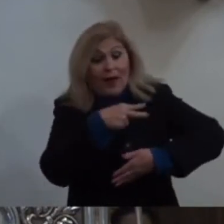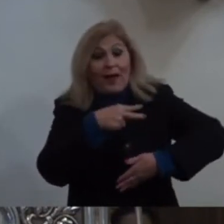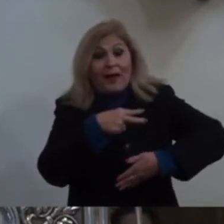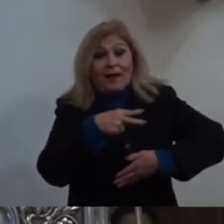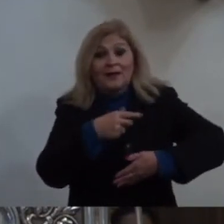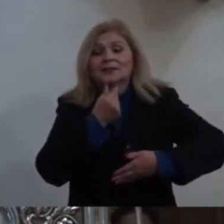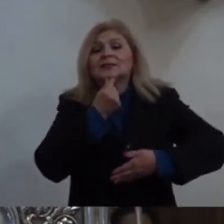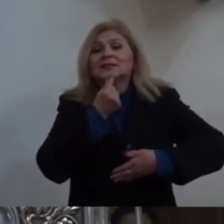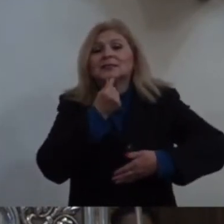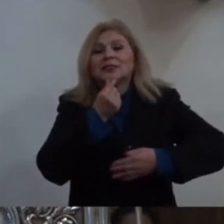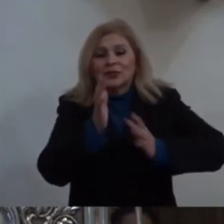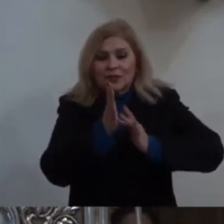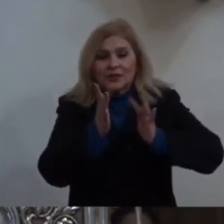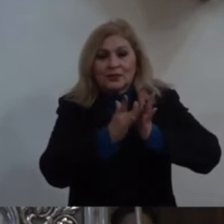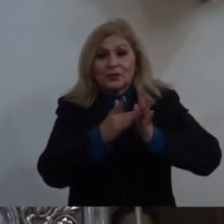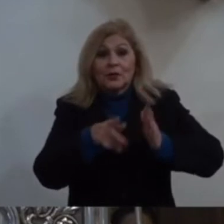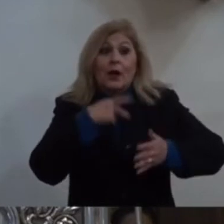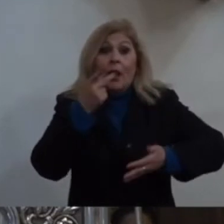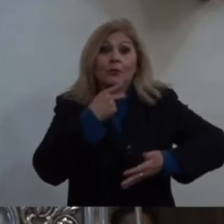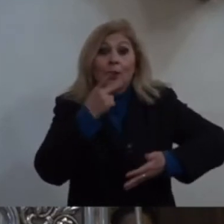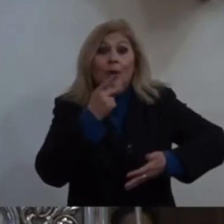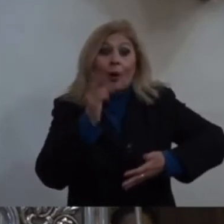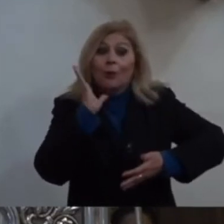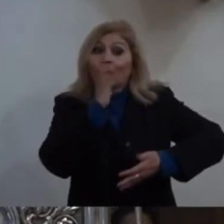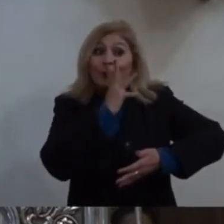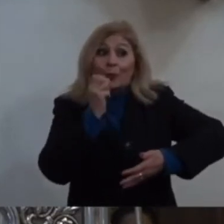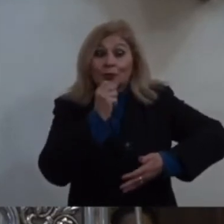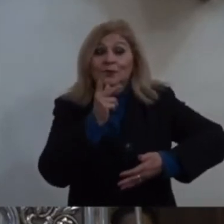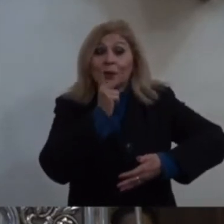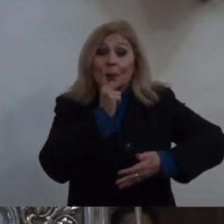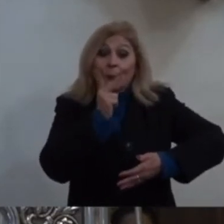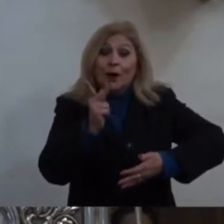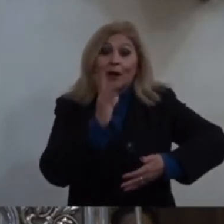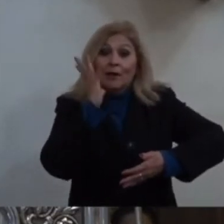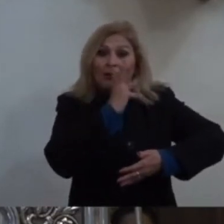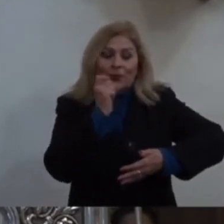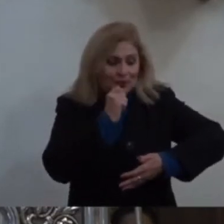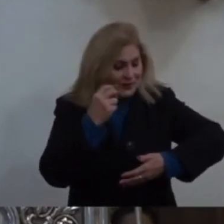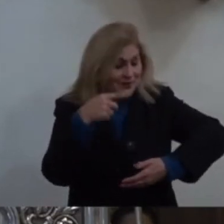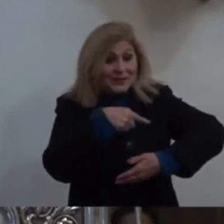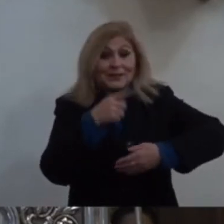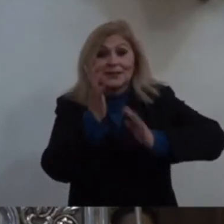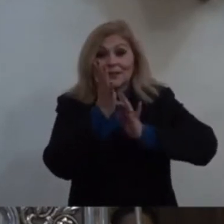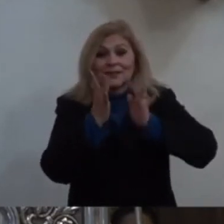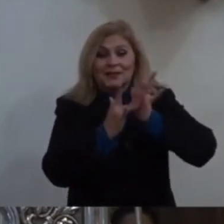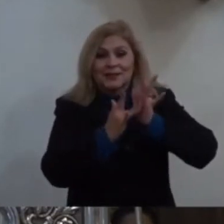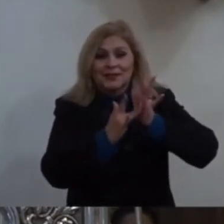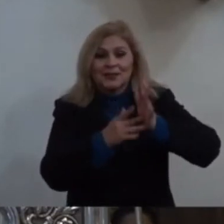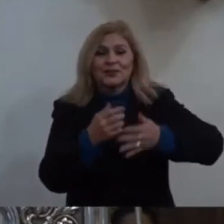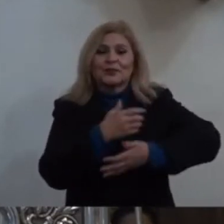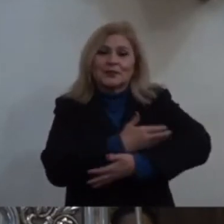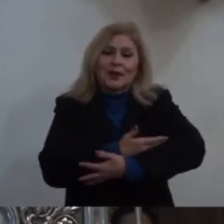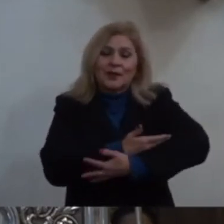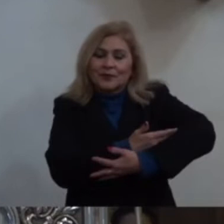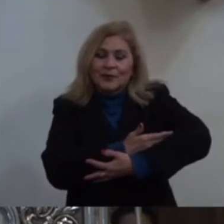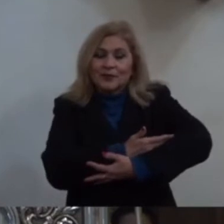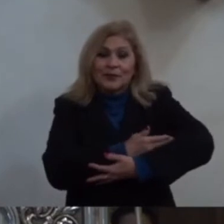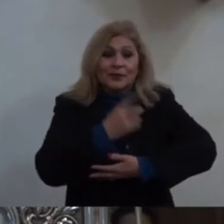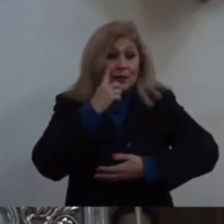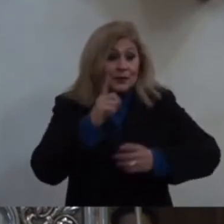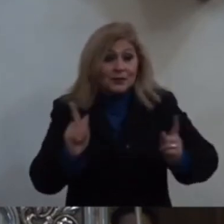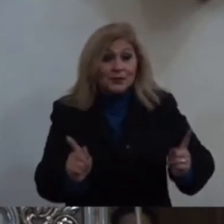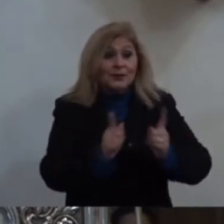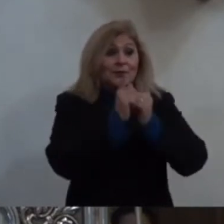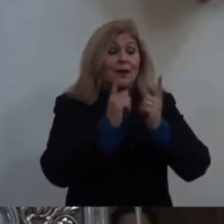bien De ese niño A todos A los que encontraba Les hablaba Bien De ese